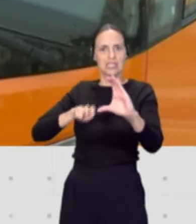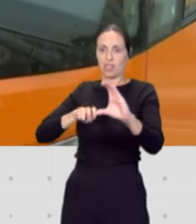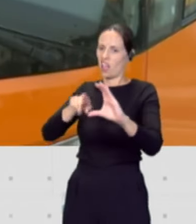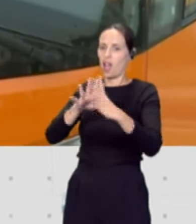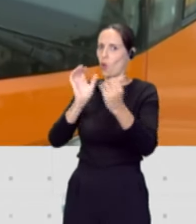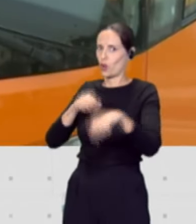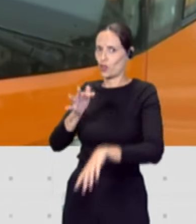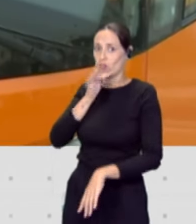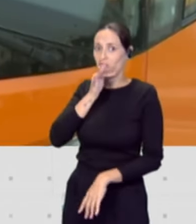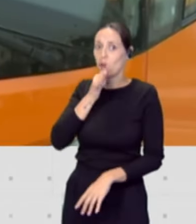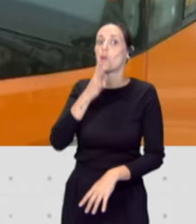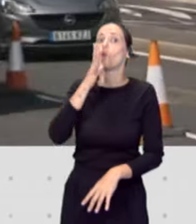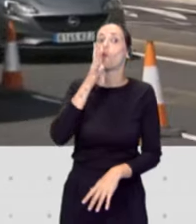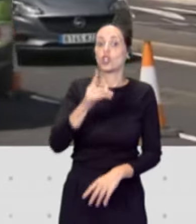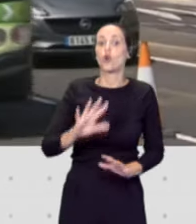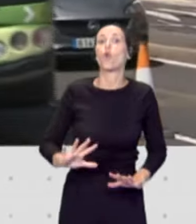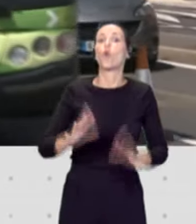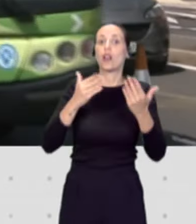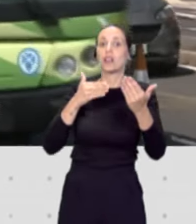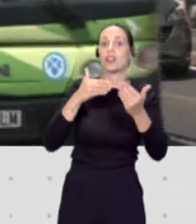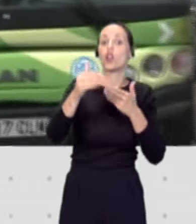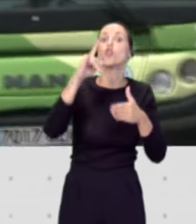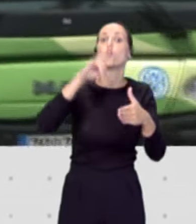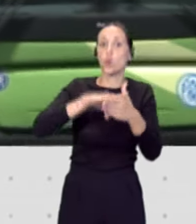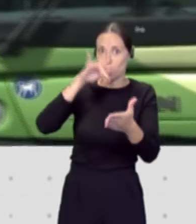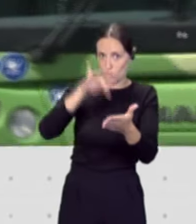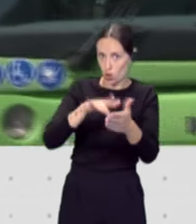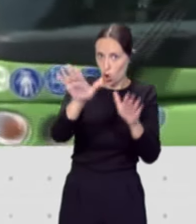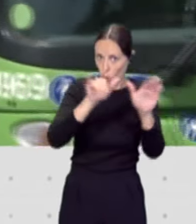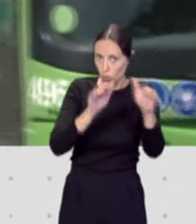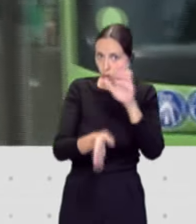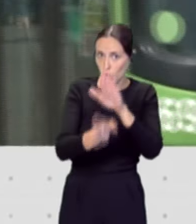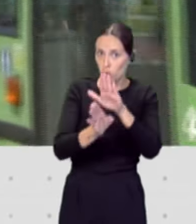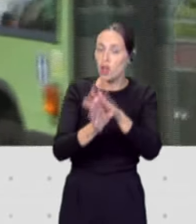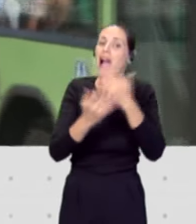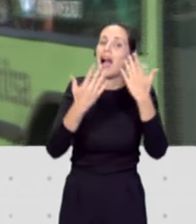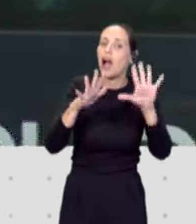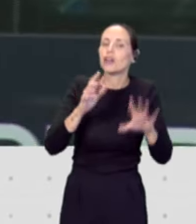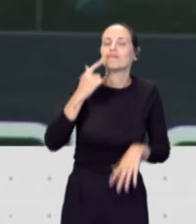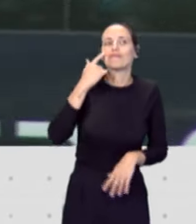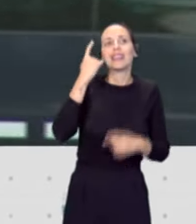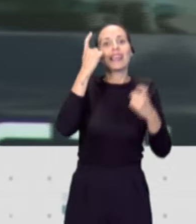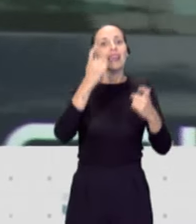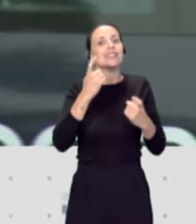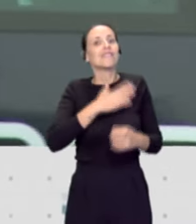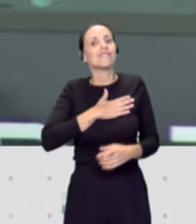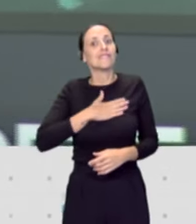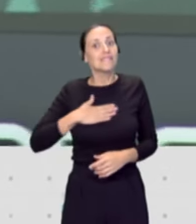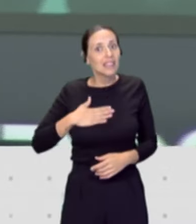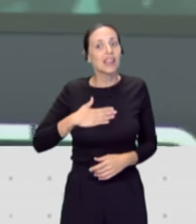de huelga sigue para el lunes 28, aunque se está intentando ver la posibilidad de que se pueda producir una reunión